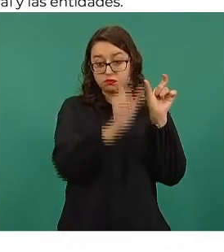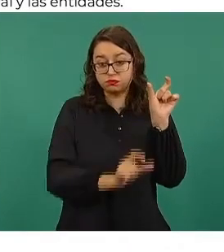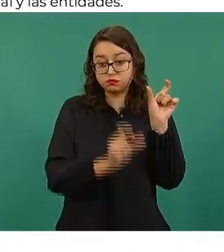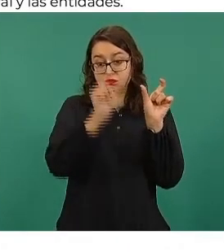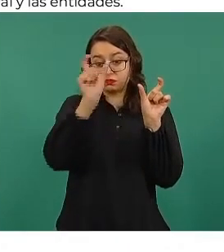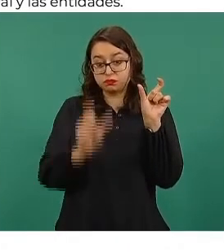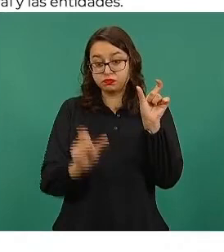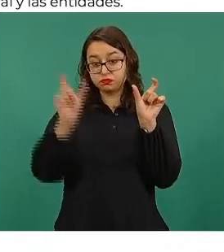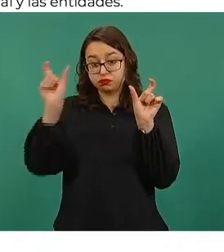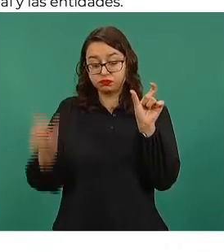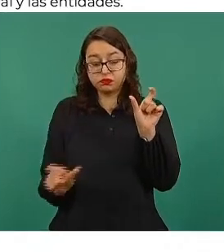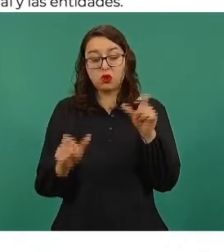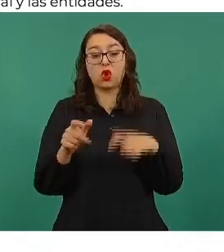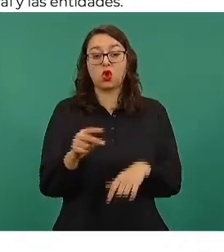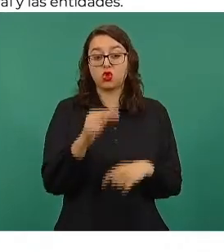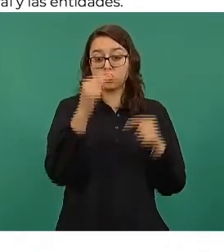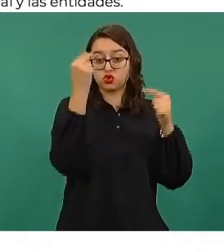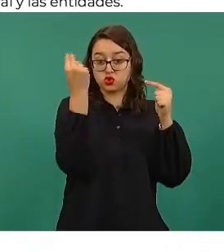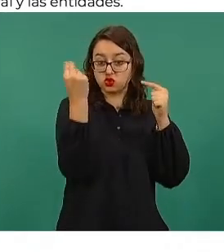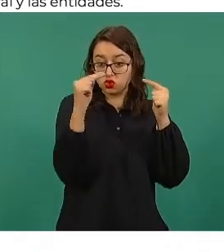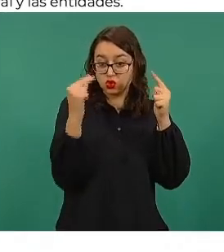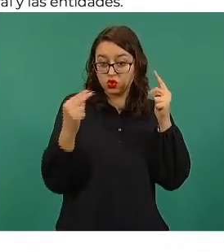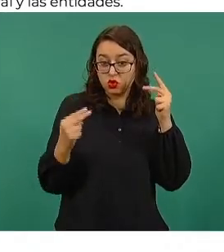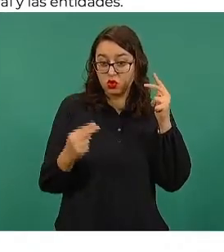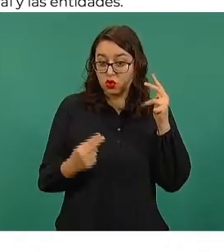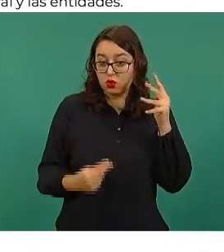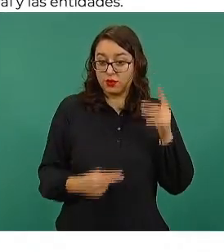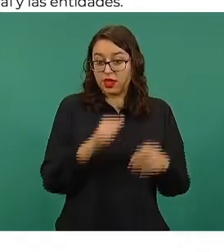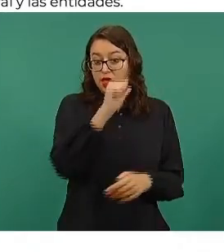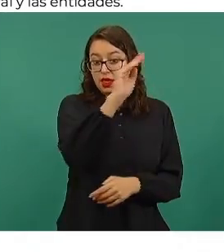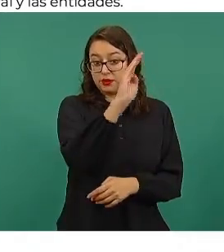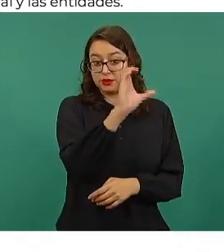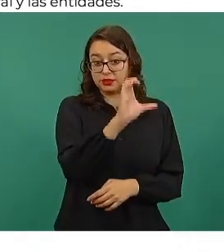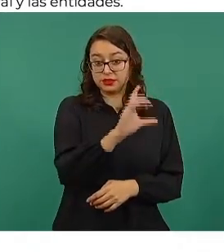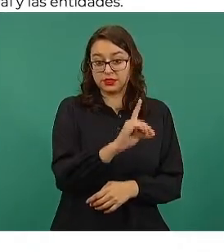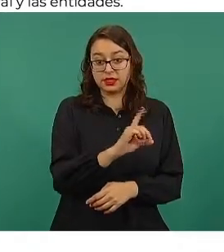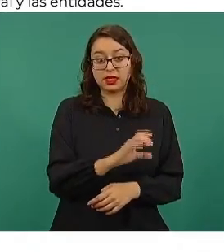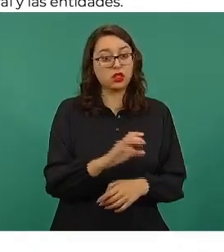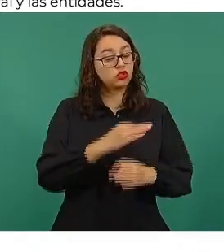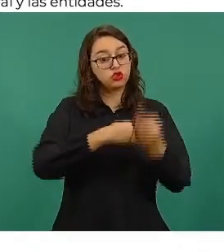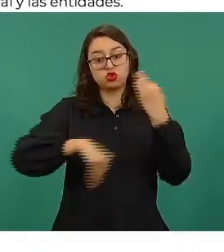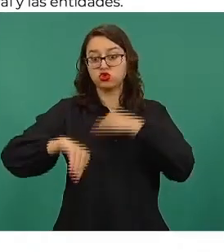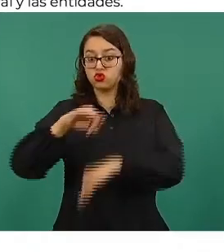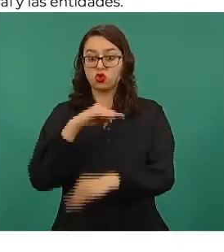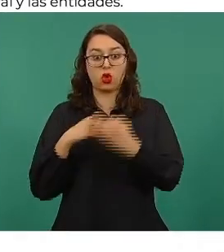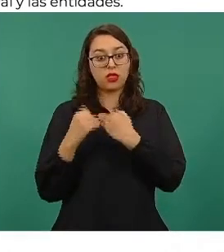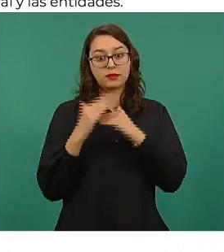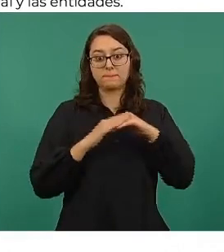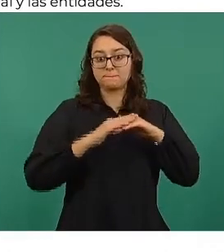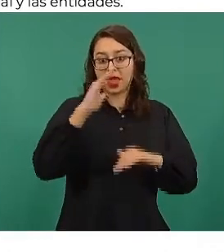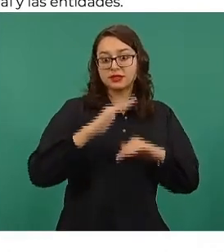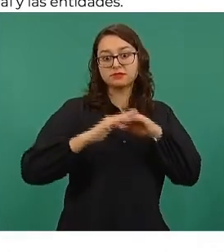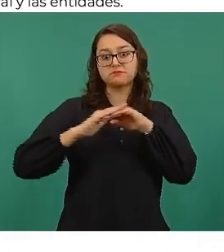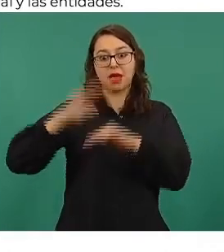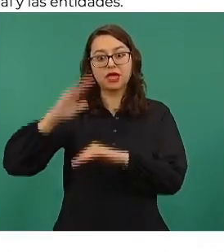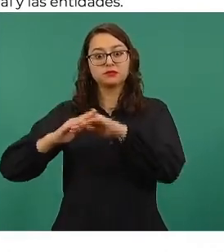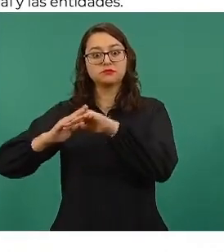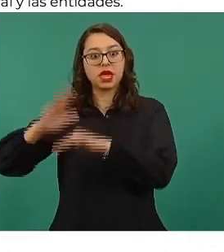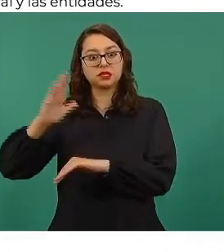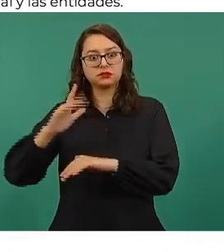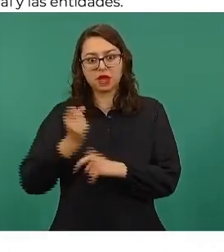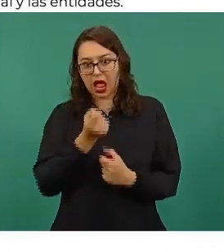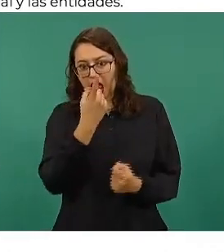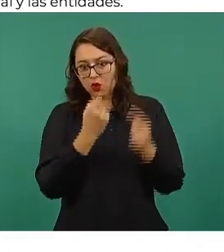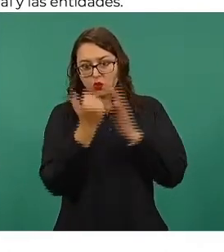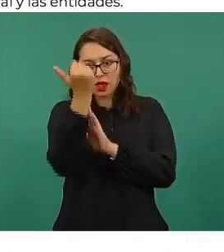alfabético las entidades federativas, todas están creciendo, todas absolutamente no hay ninguna que caiga. Por supuesto, en